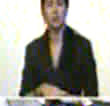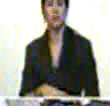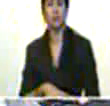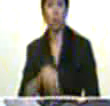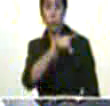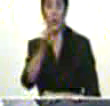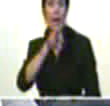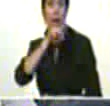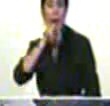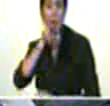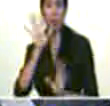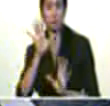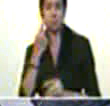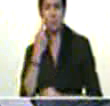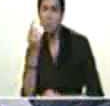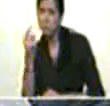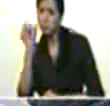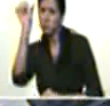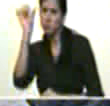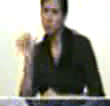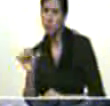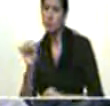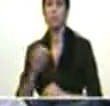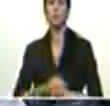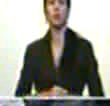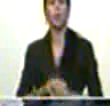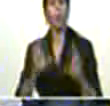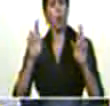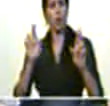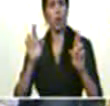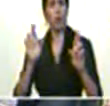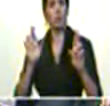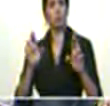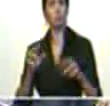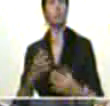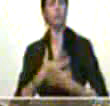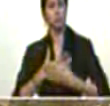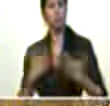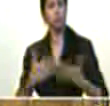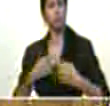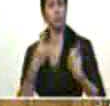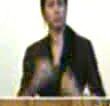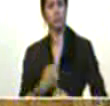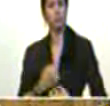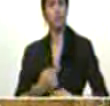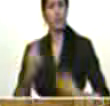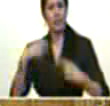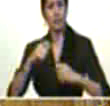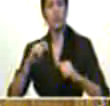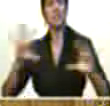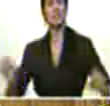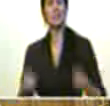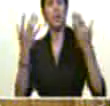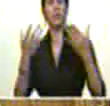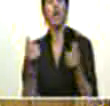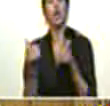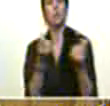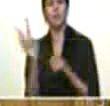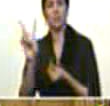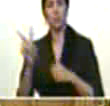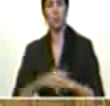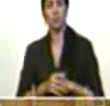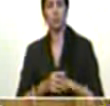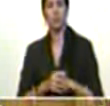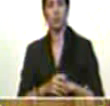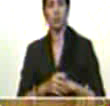efectivamente forman parte de una nueva voluntad para recuperar la economía para echar